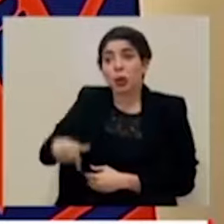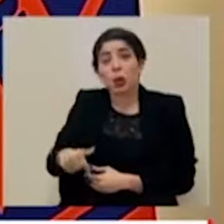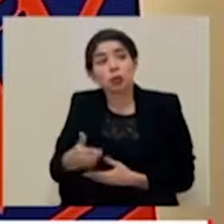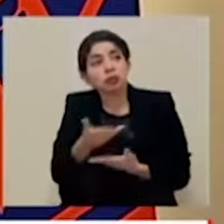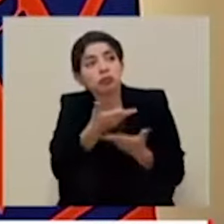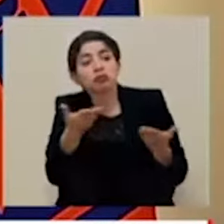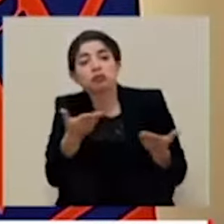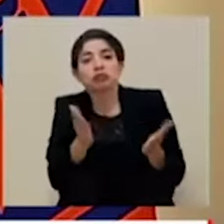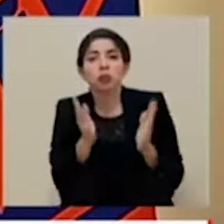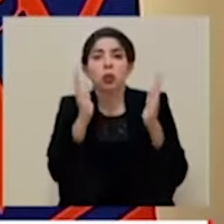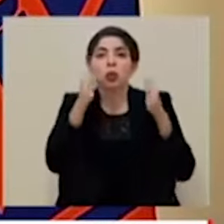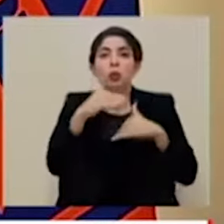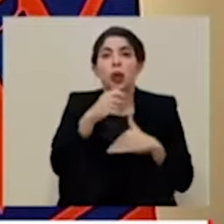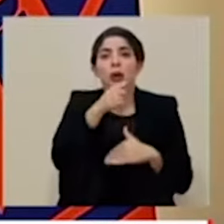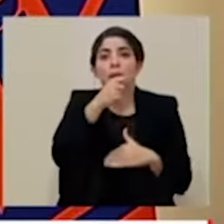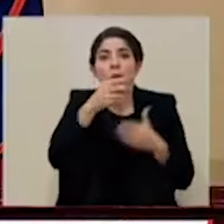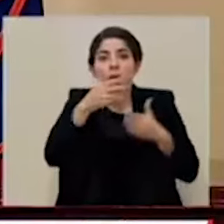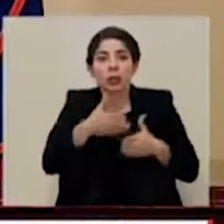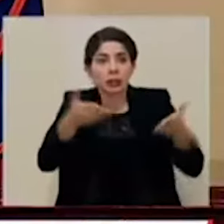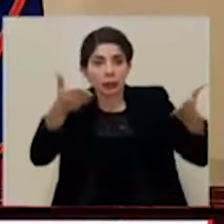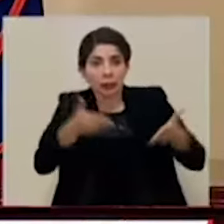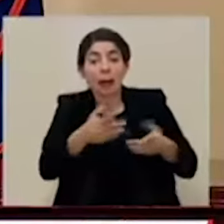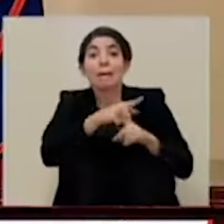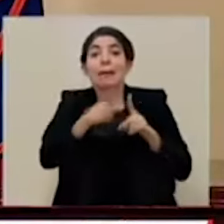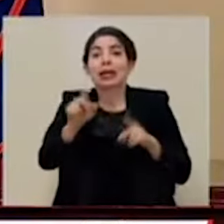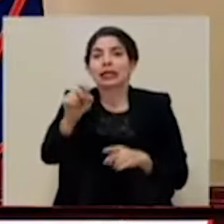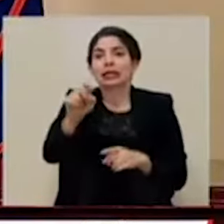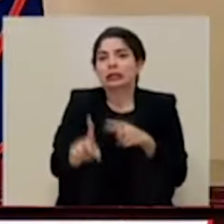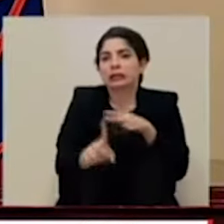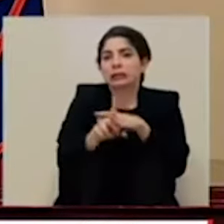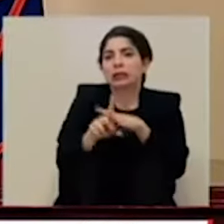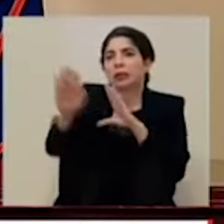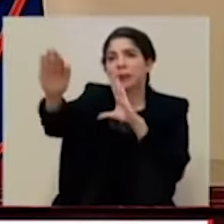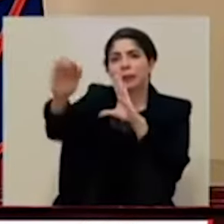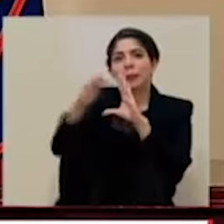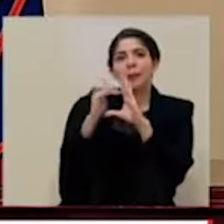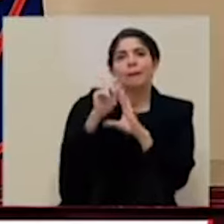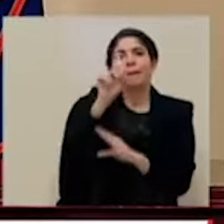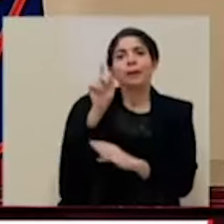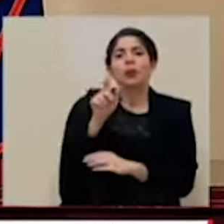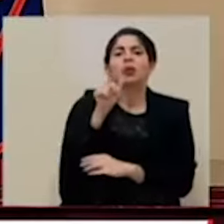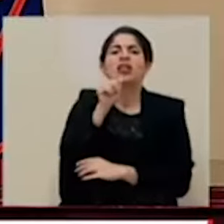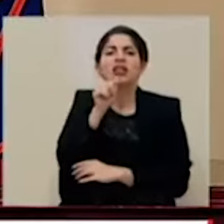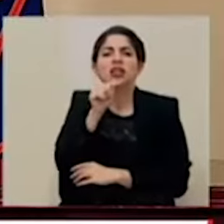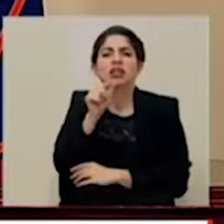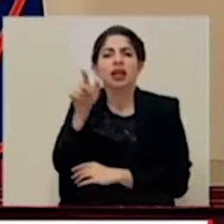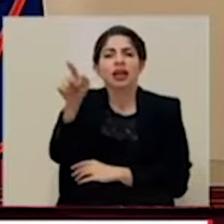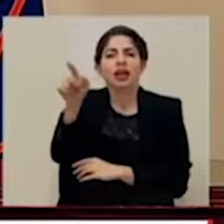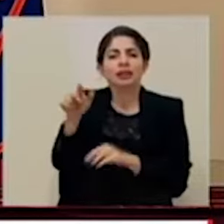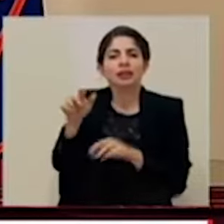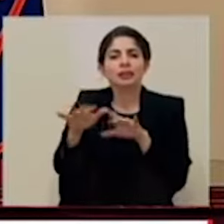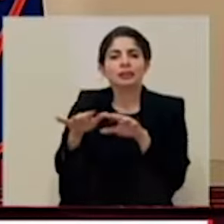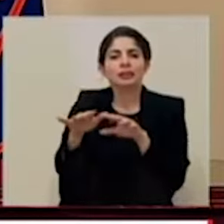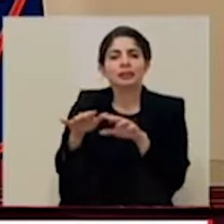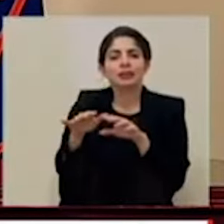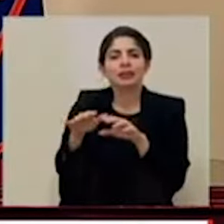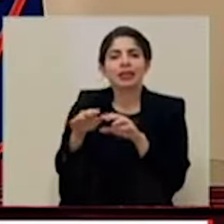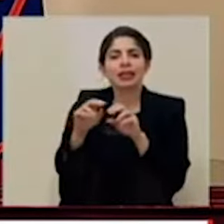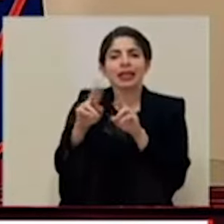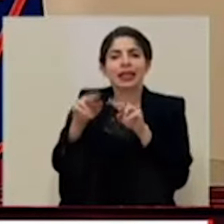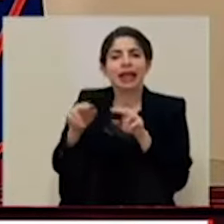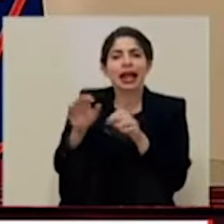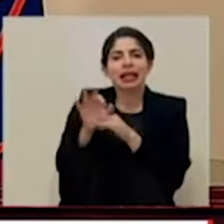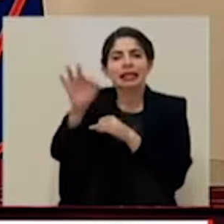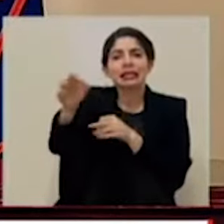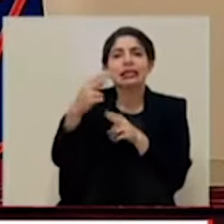contamos con medios presentes, sin embargo, tenemos una consulta por parte del medio digital regional,